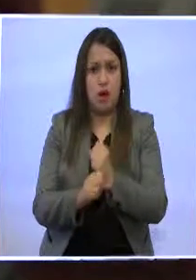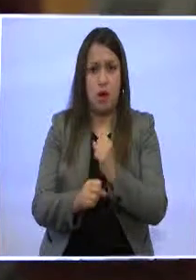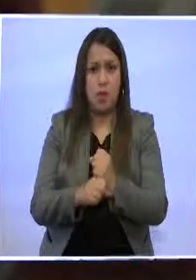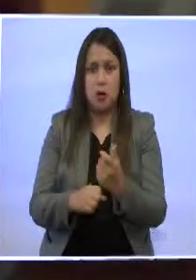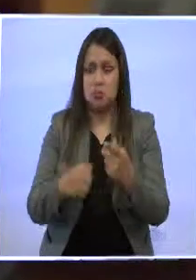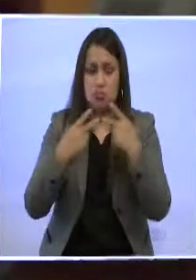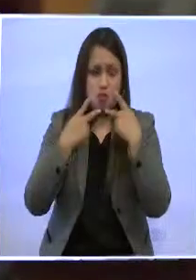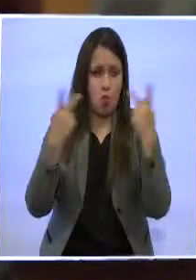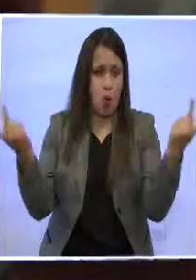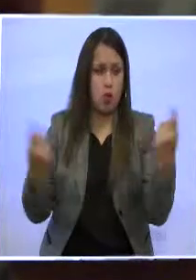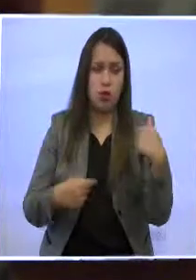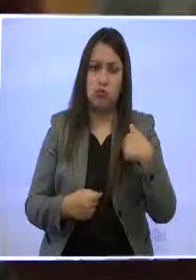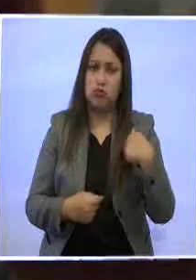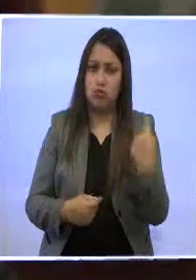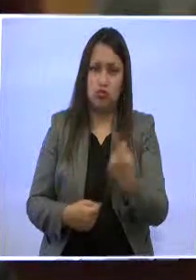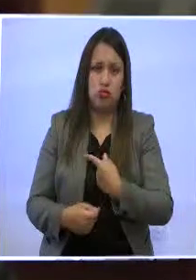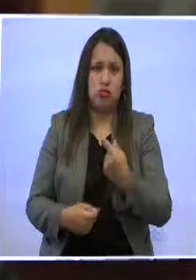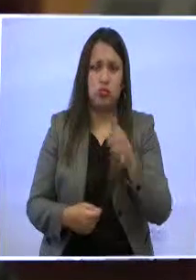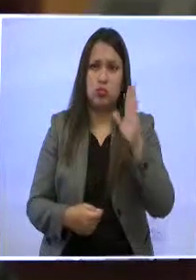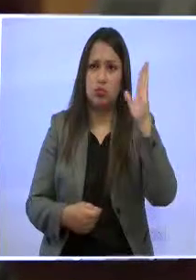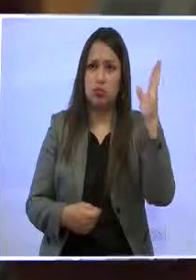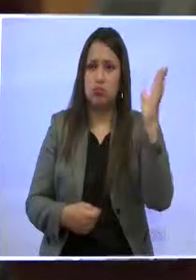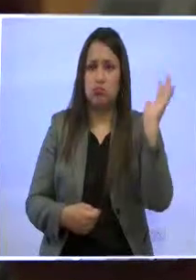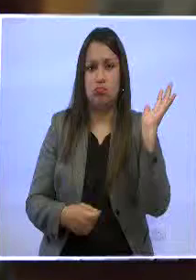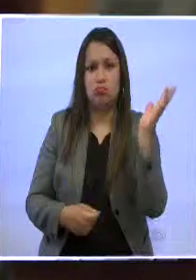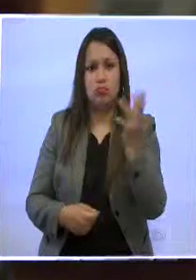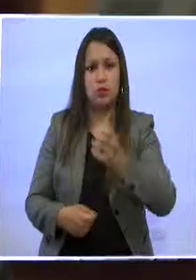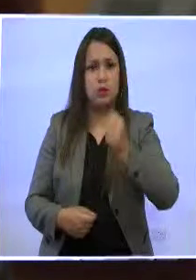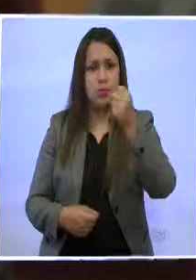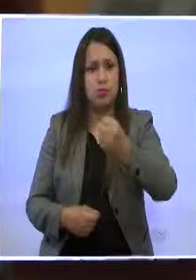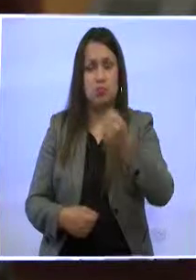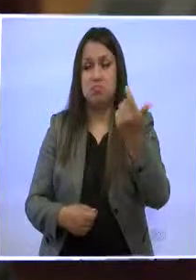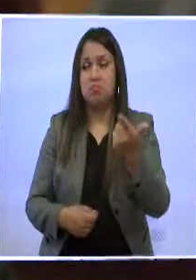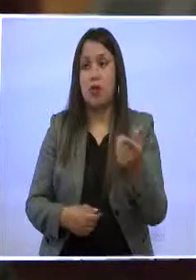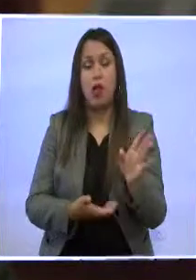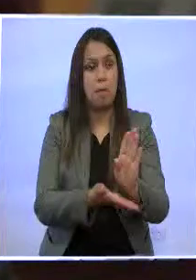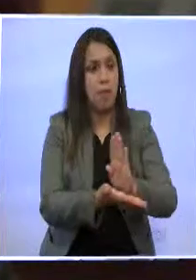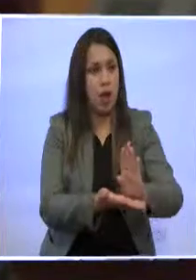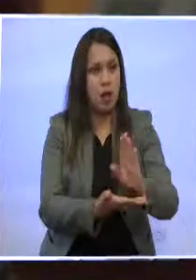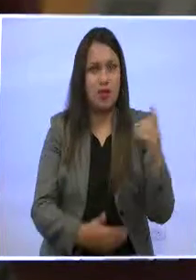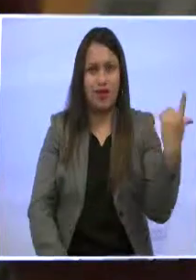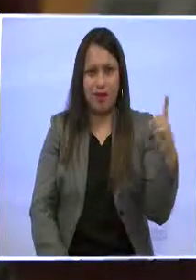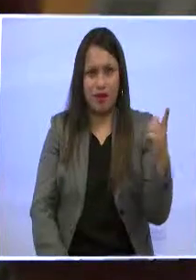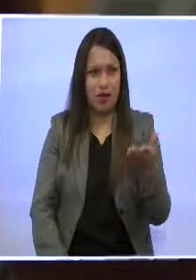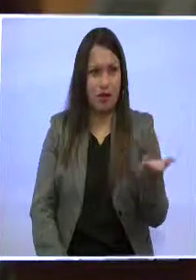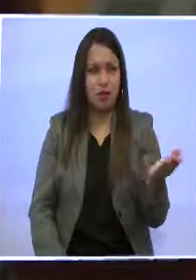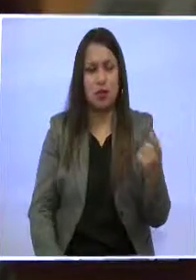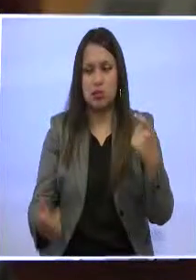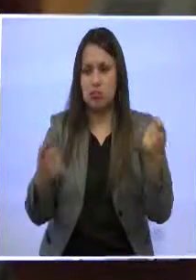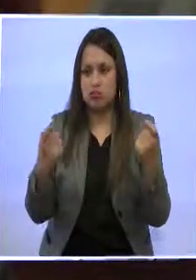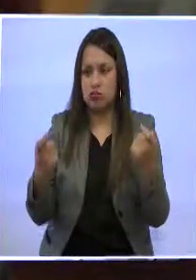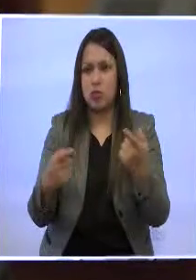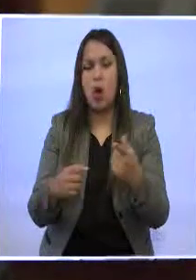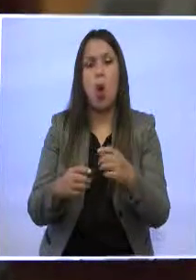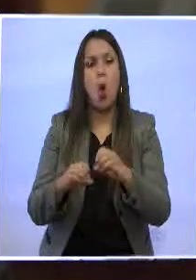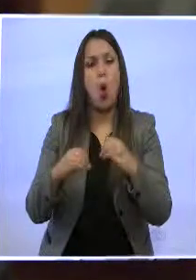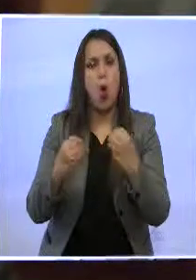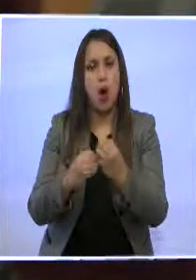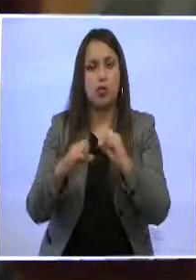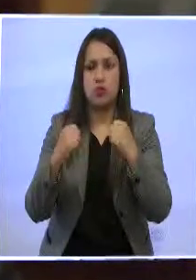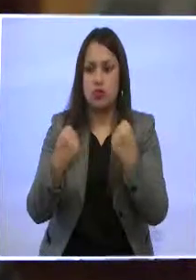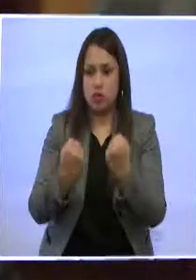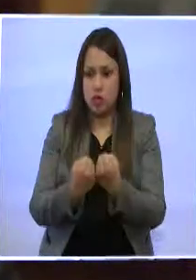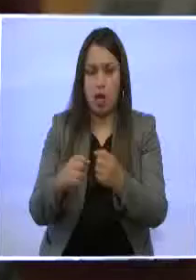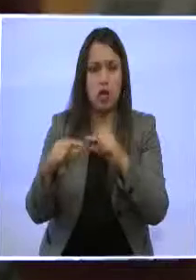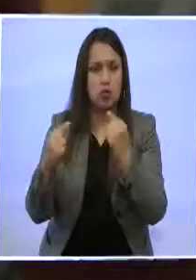de rendición de cuentas con la participación de dirigentes barriales, dirigentes de organizaciones sociales y gremiales,